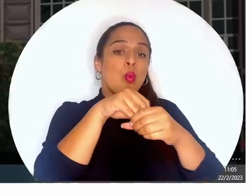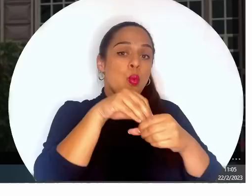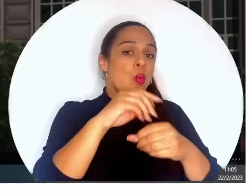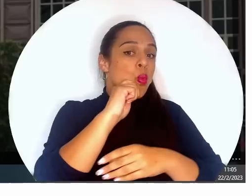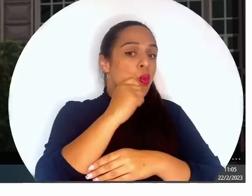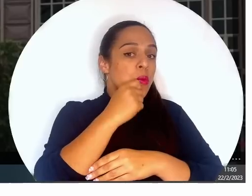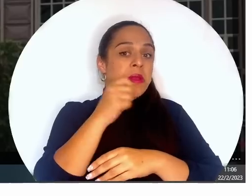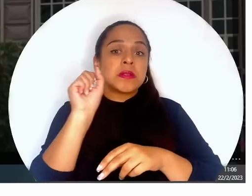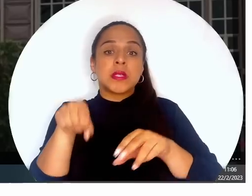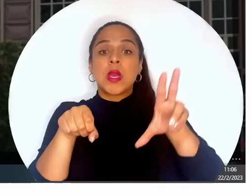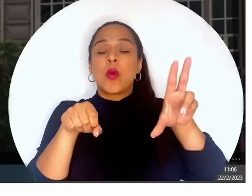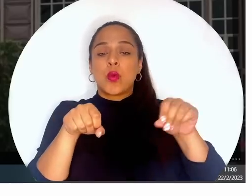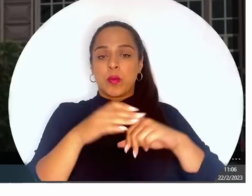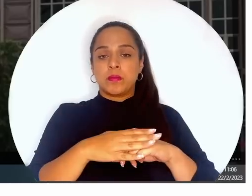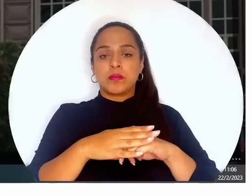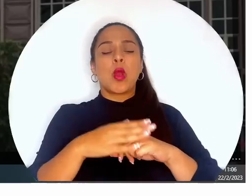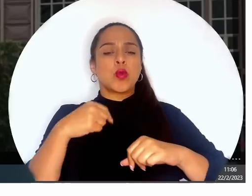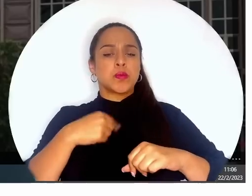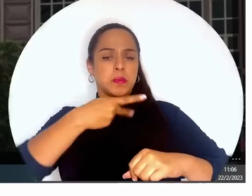este caso, vamos a indicar no.